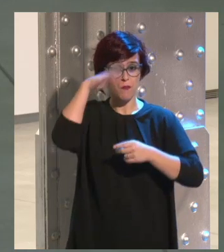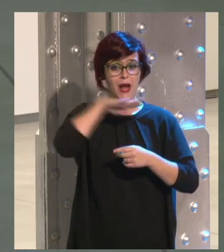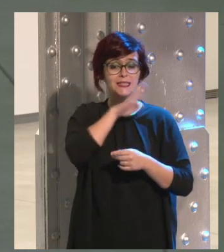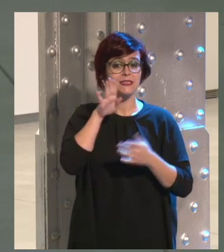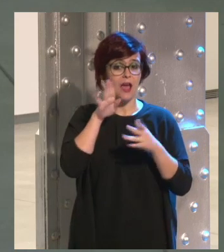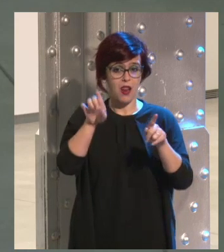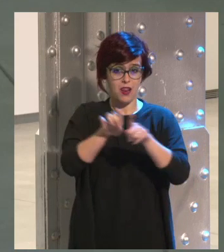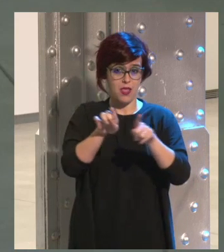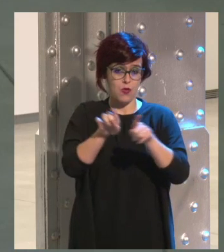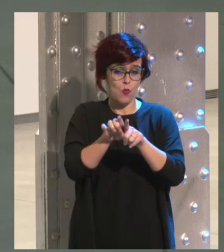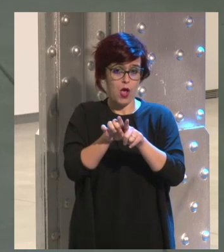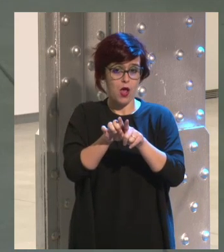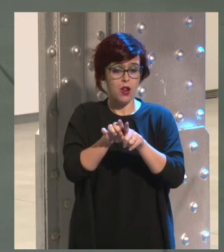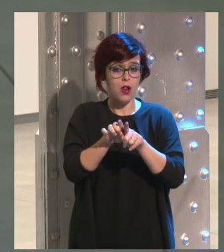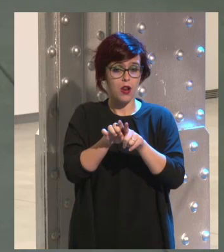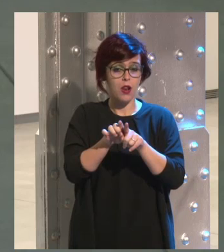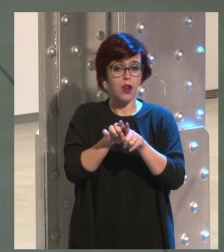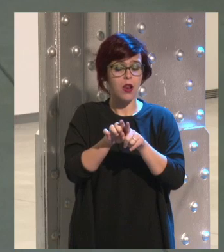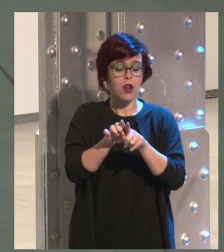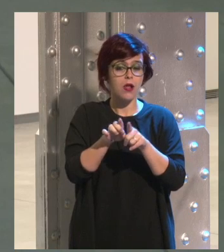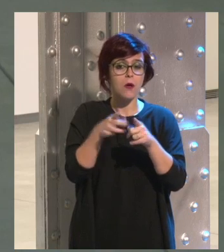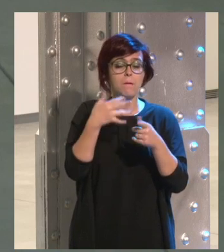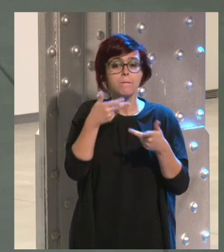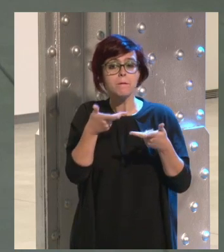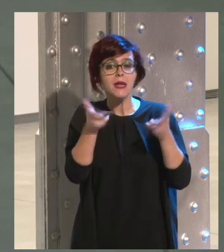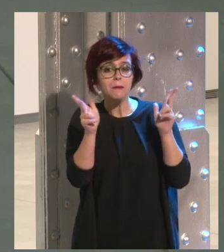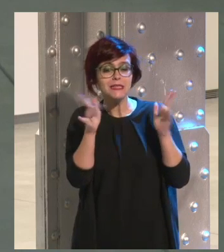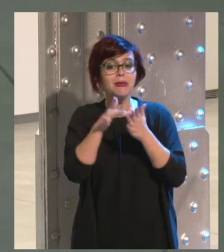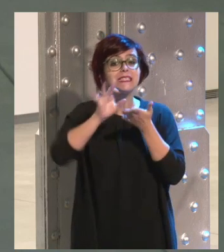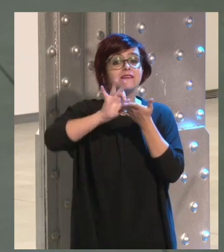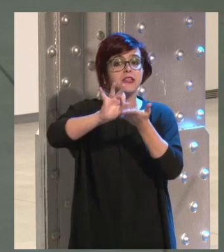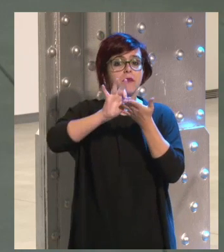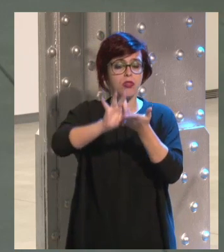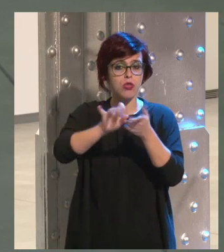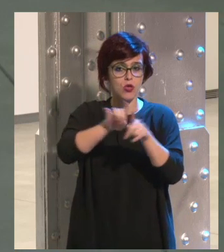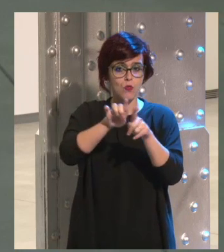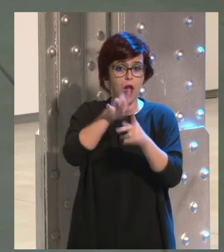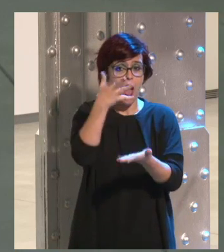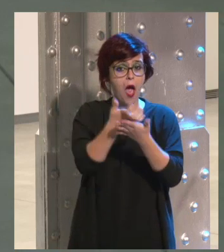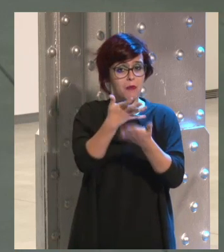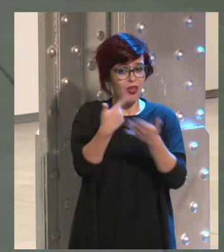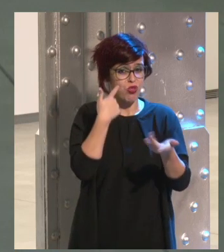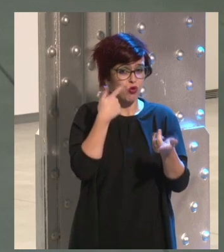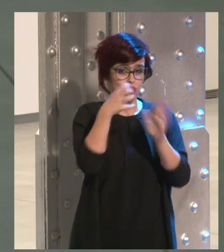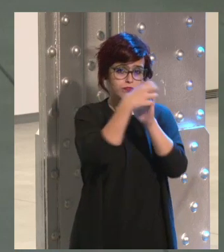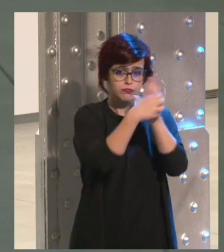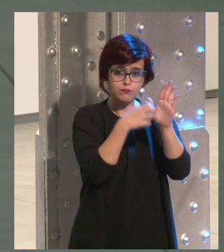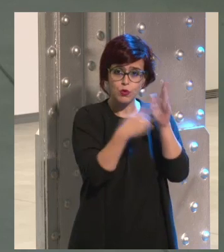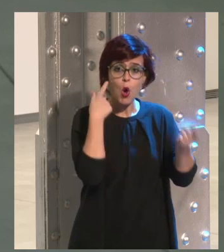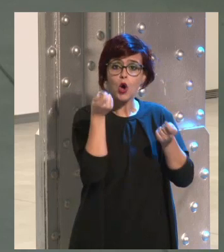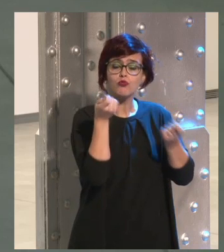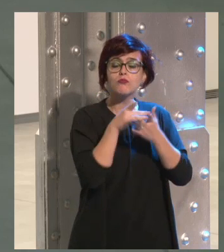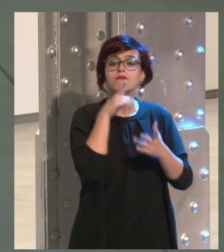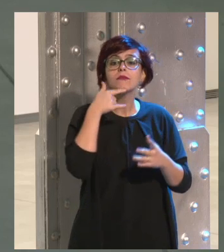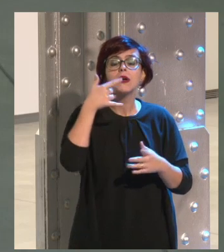Vistar Protege sí que tienes unos determinados servicios, por ejemplo, el control de aplicaciones en el que puedes decir qué tipo de